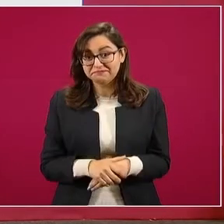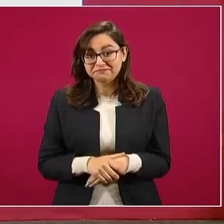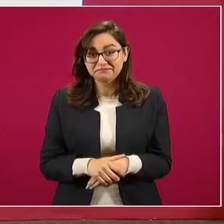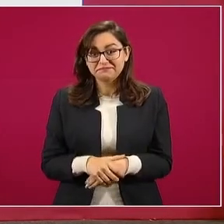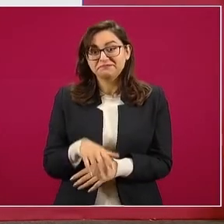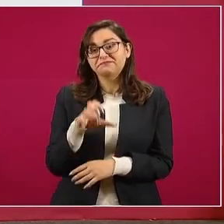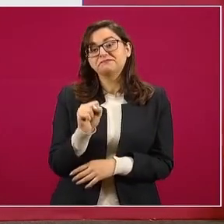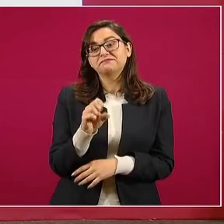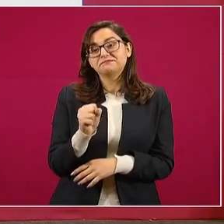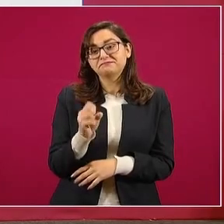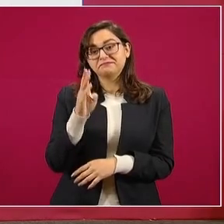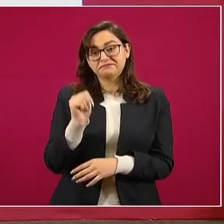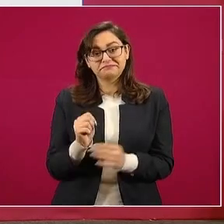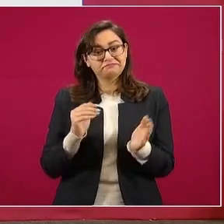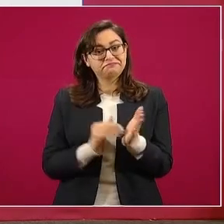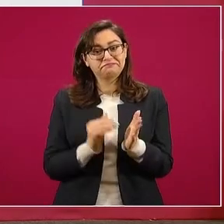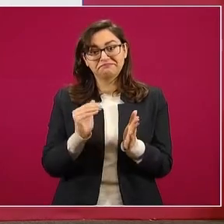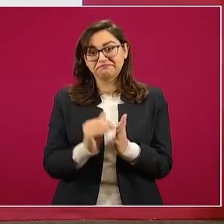69 millones,